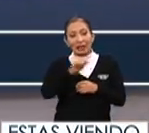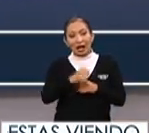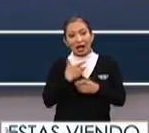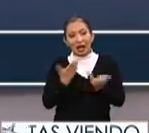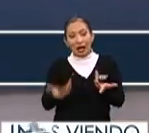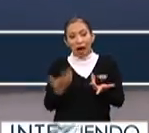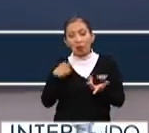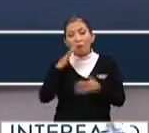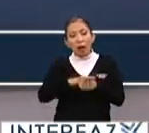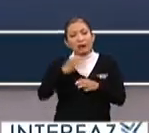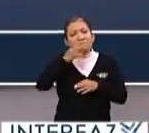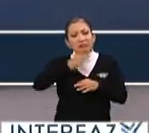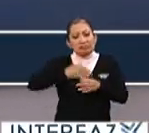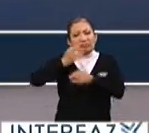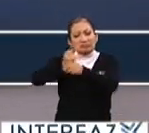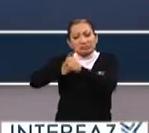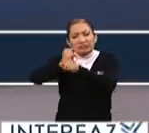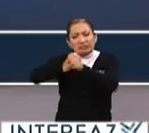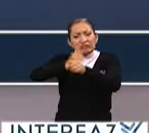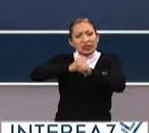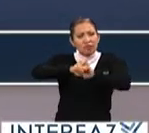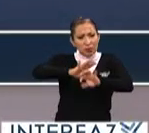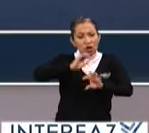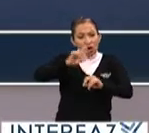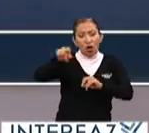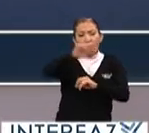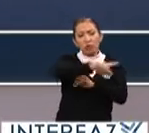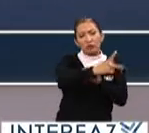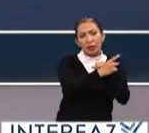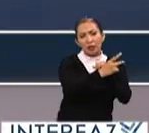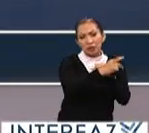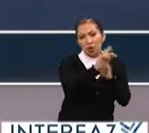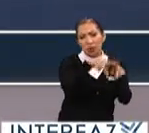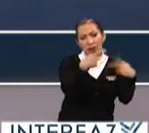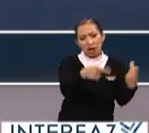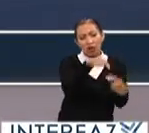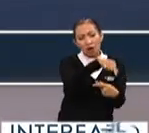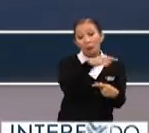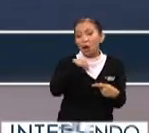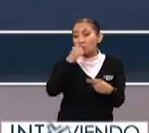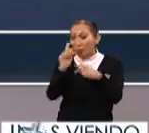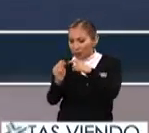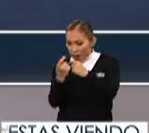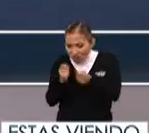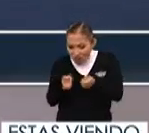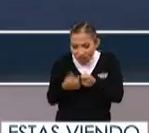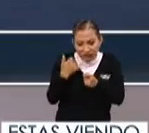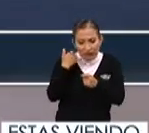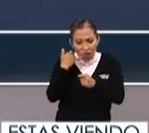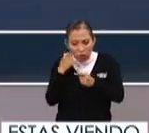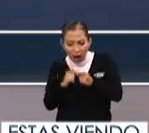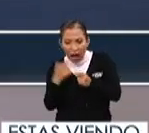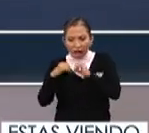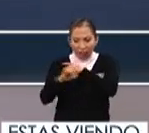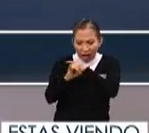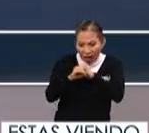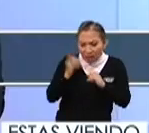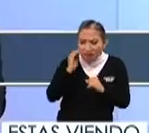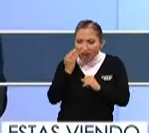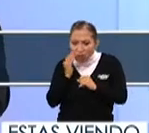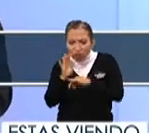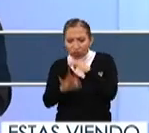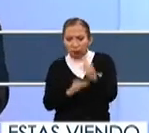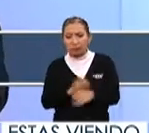se están informando, a lo mejor, no por los medios tradicionales, pero sí por las nuevas tecnologías, los celulares, las redes sociales,